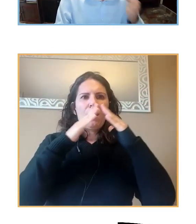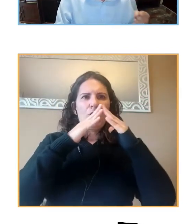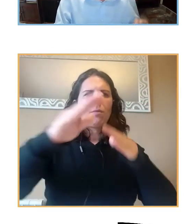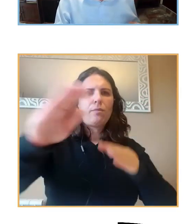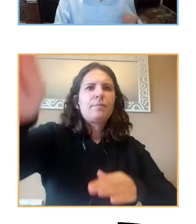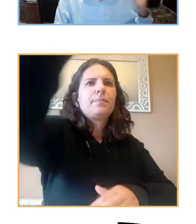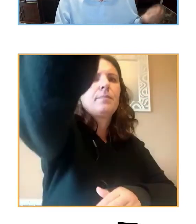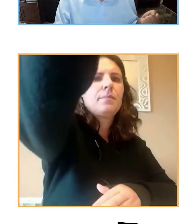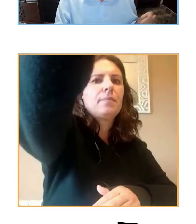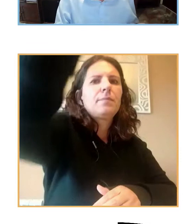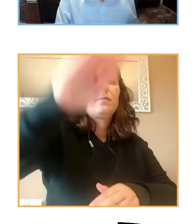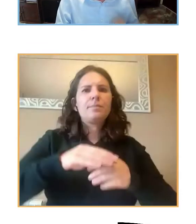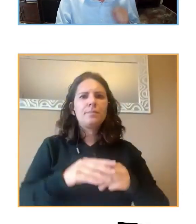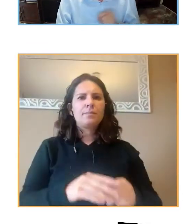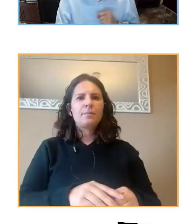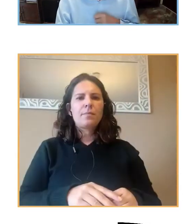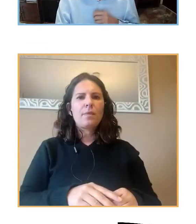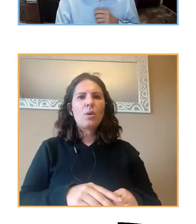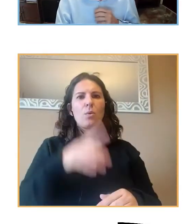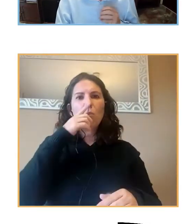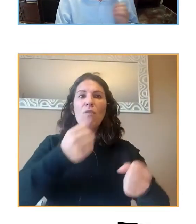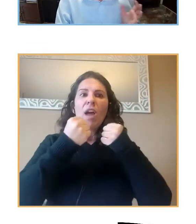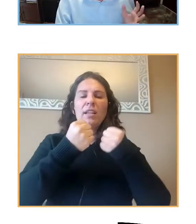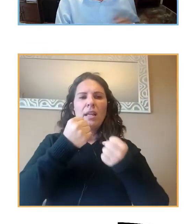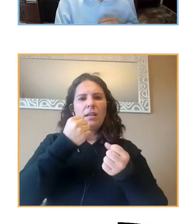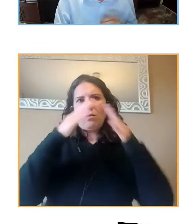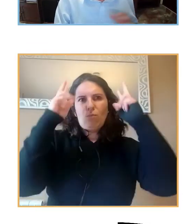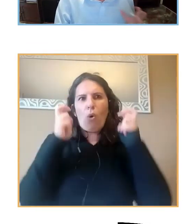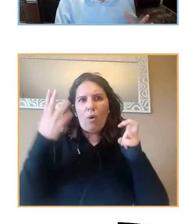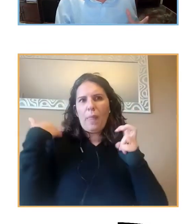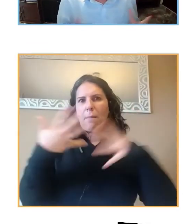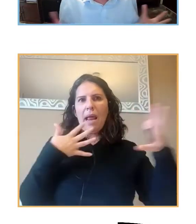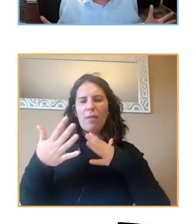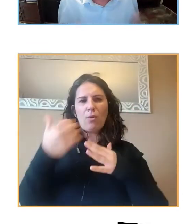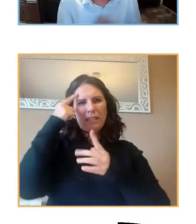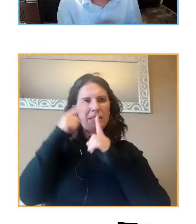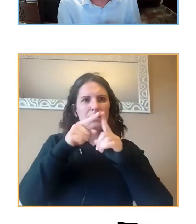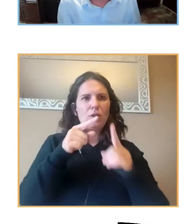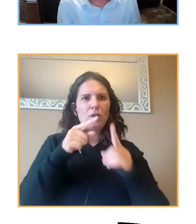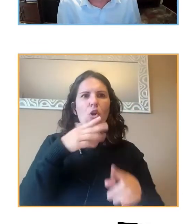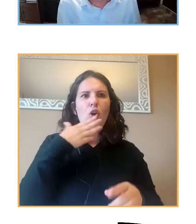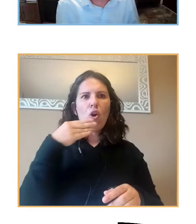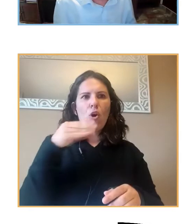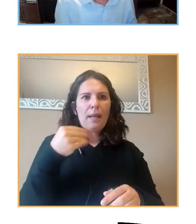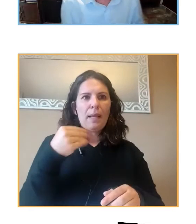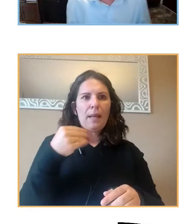fuerte que se sufrió a partir de marzo y dirigido a los jóvenes. Entonces, como es lógico,